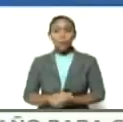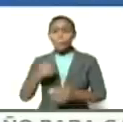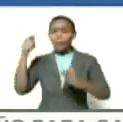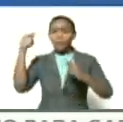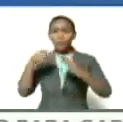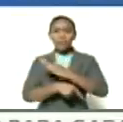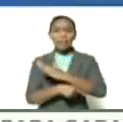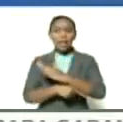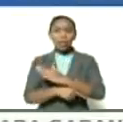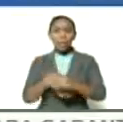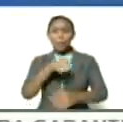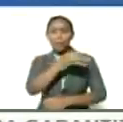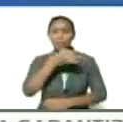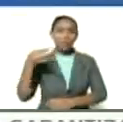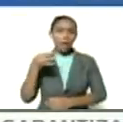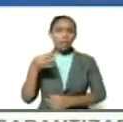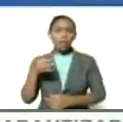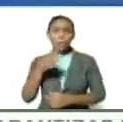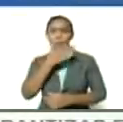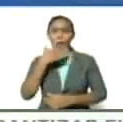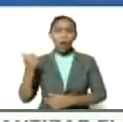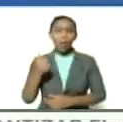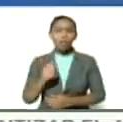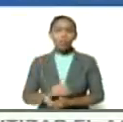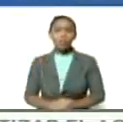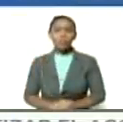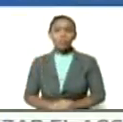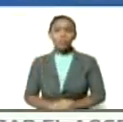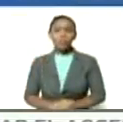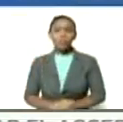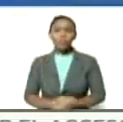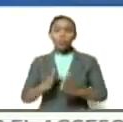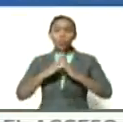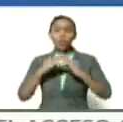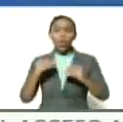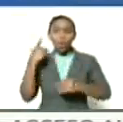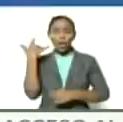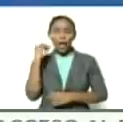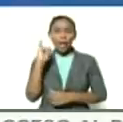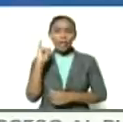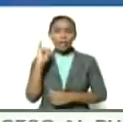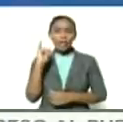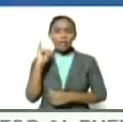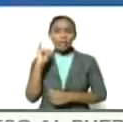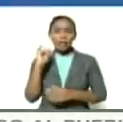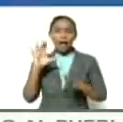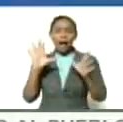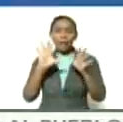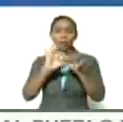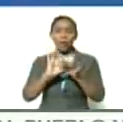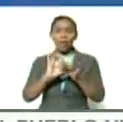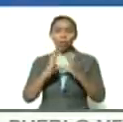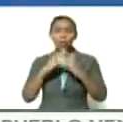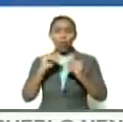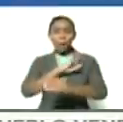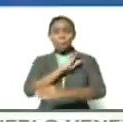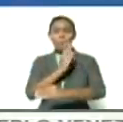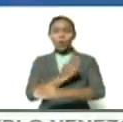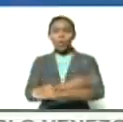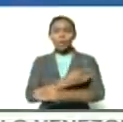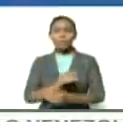profundizando perfeccionando mejorando todo lo que existe articulando todo el poder